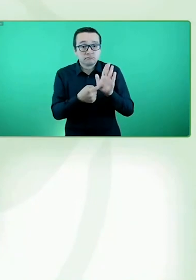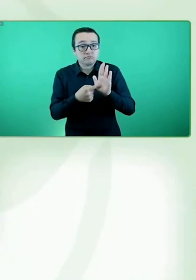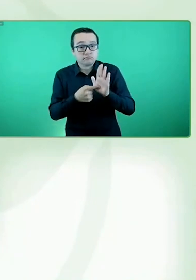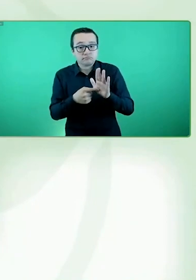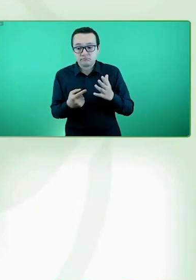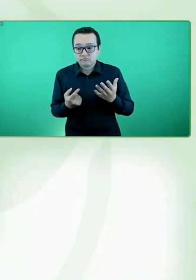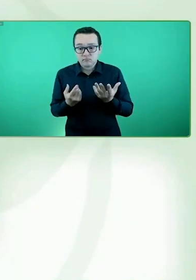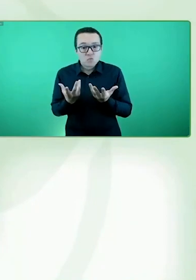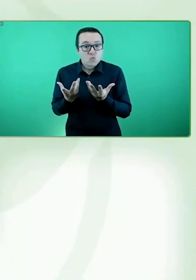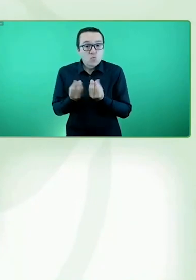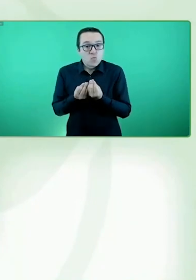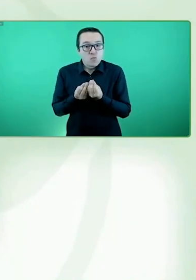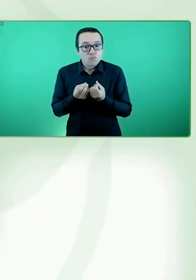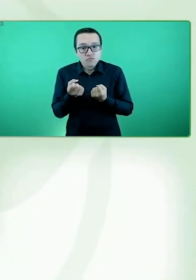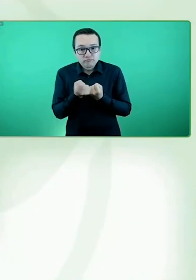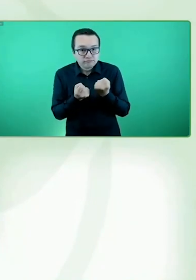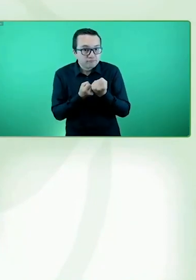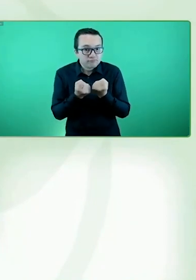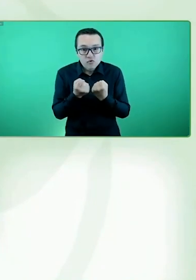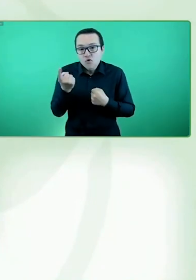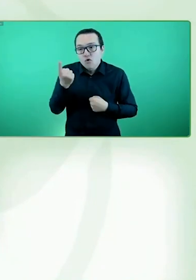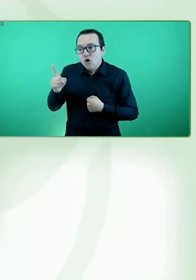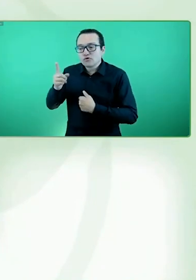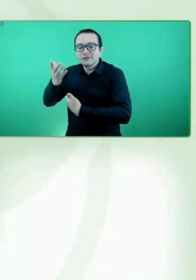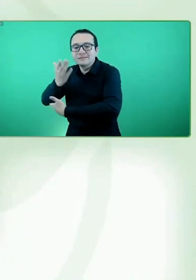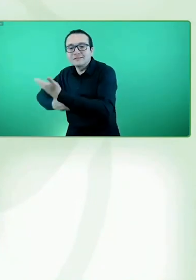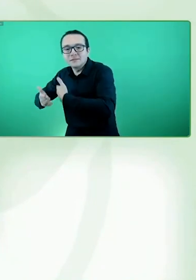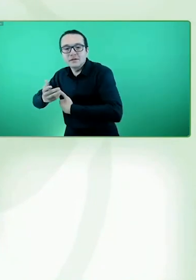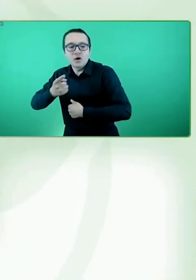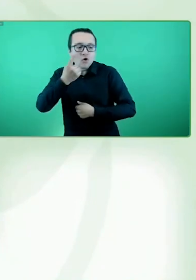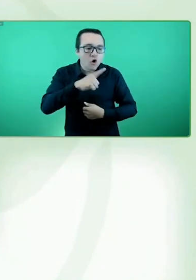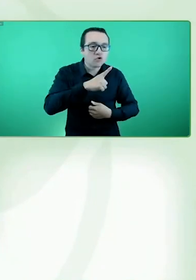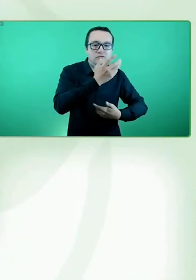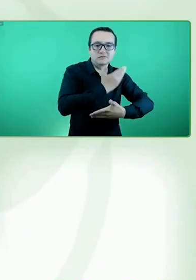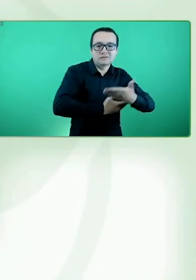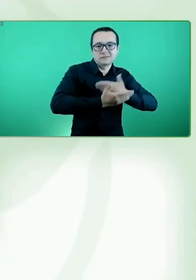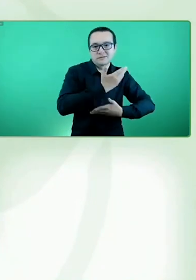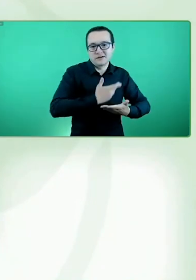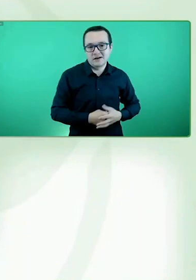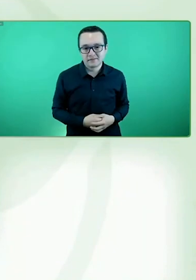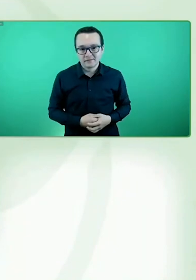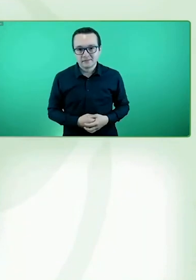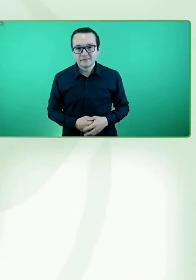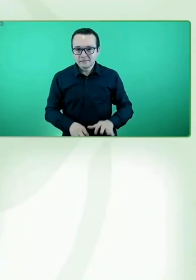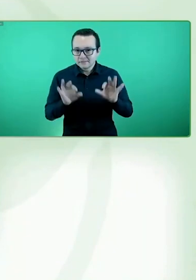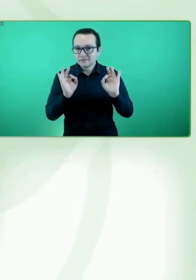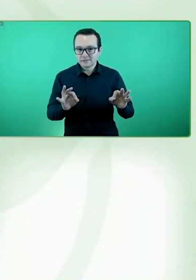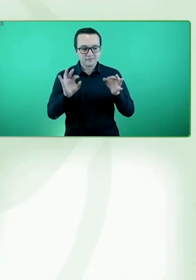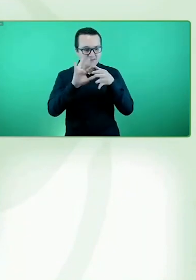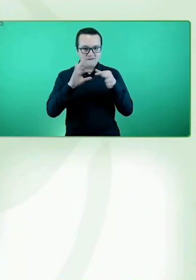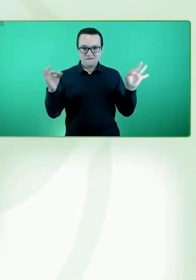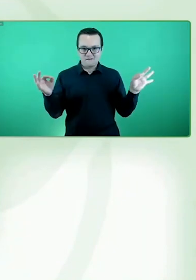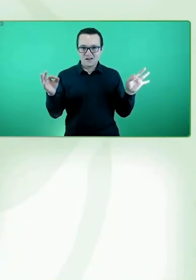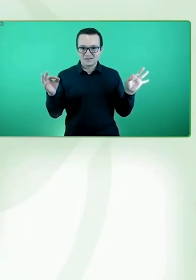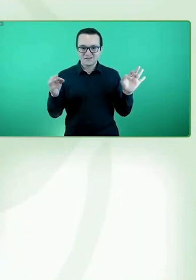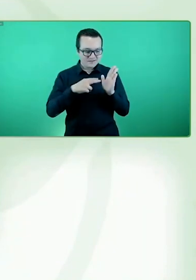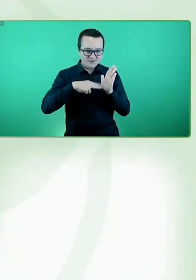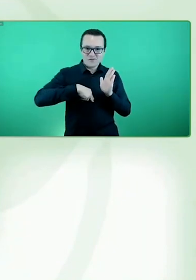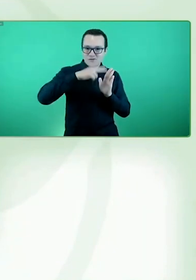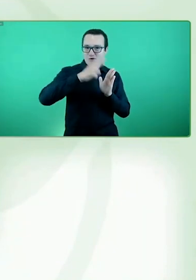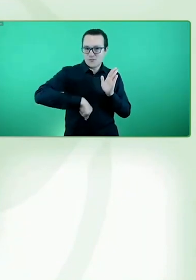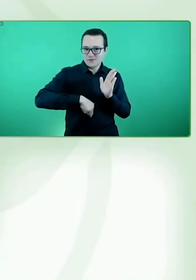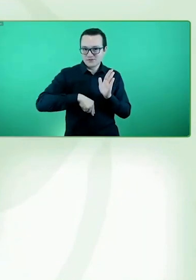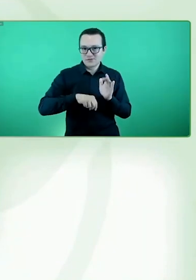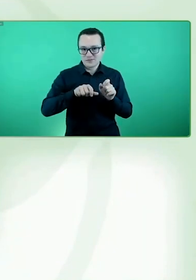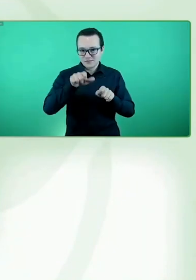discapacidades. Haciendo también nuestro el lema de la propia Convención de Naciones Unidas sobre los Derechos de las Personas